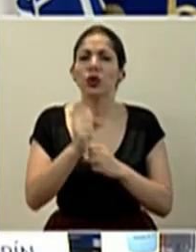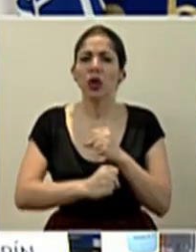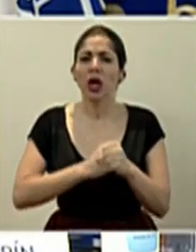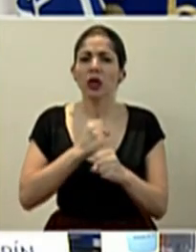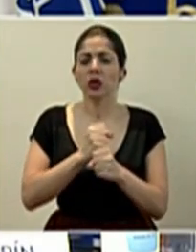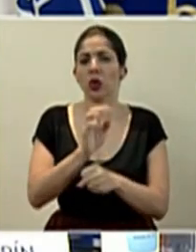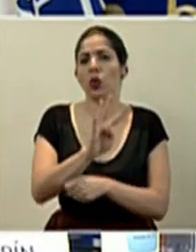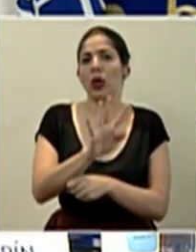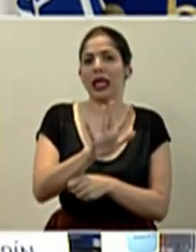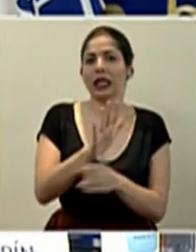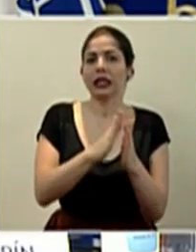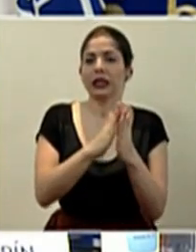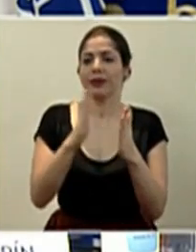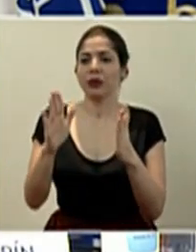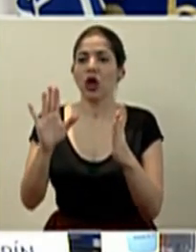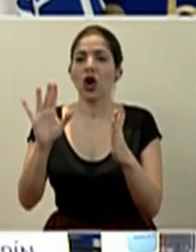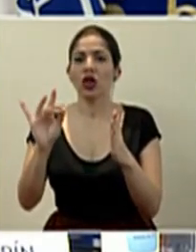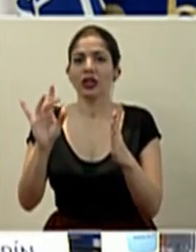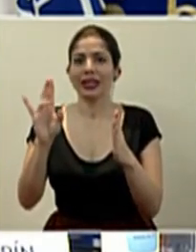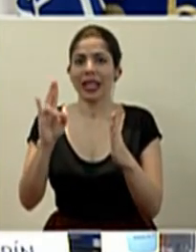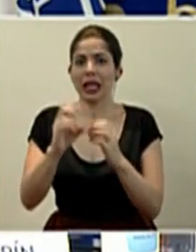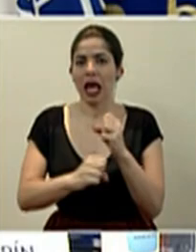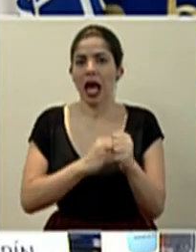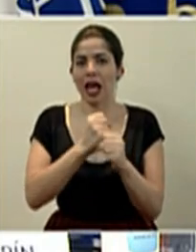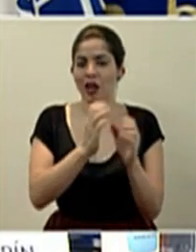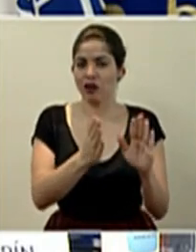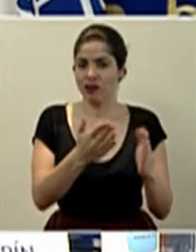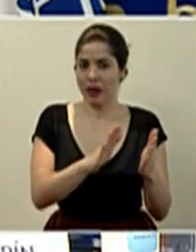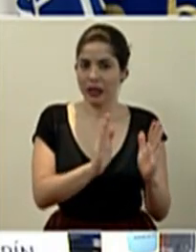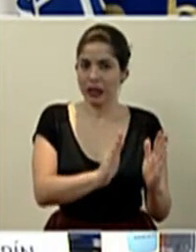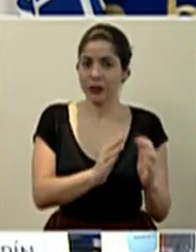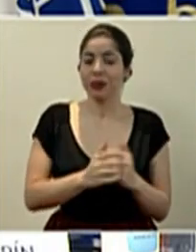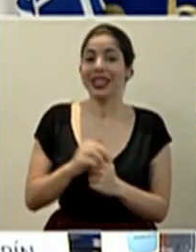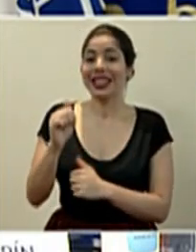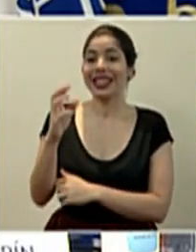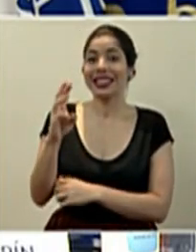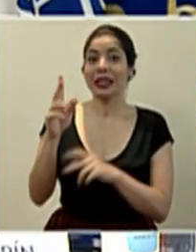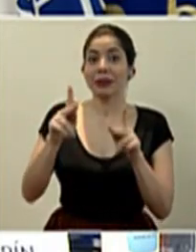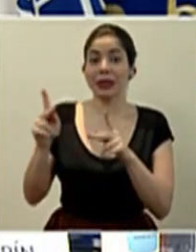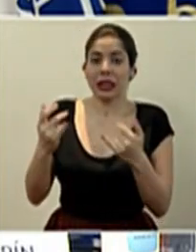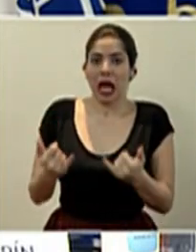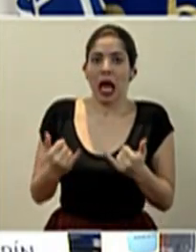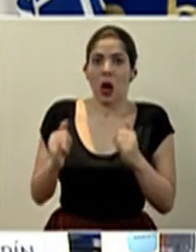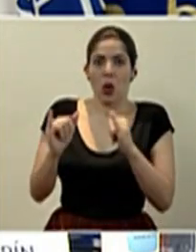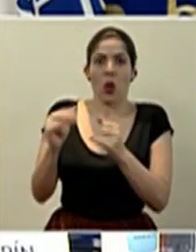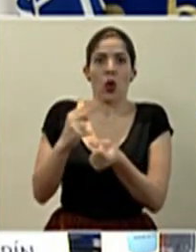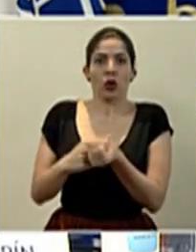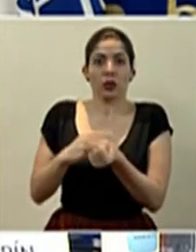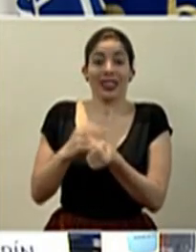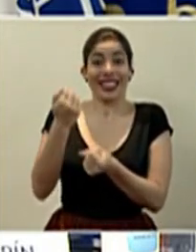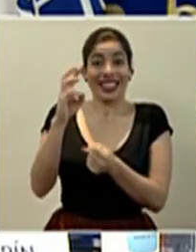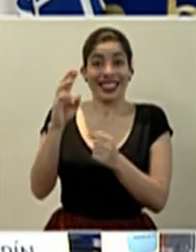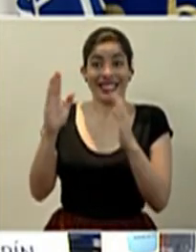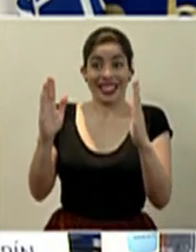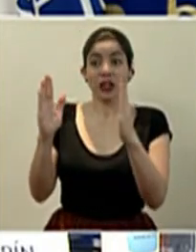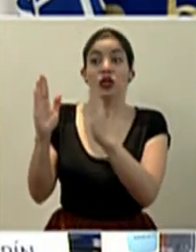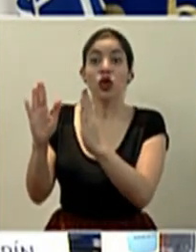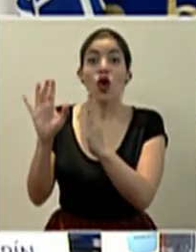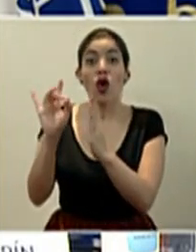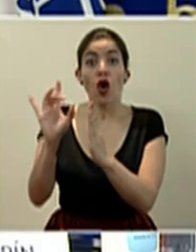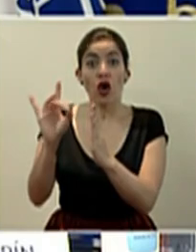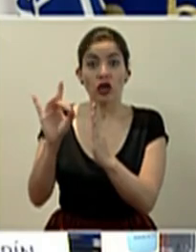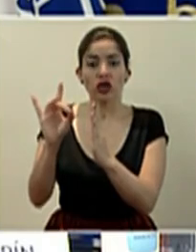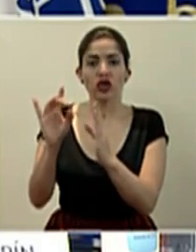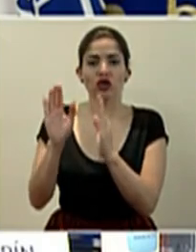45 a 87 años. 16 personas se encuentran hospitalizadas en este momento, de las cuales 8 de ellas se